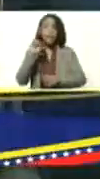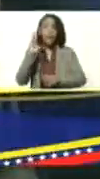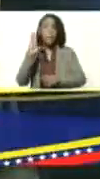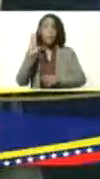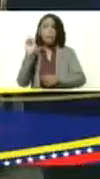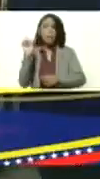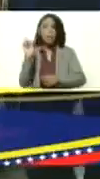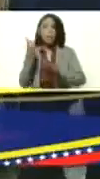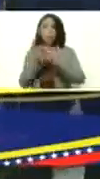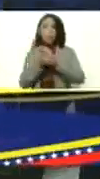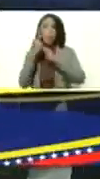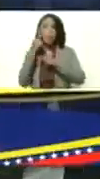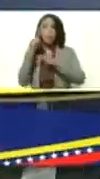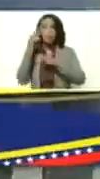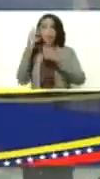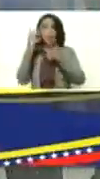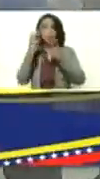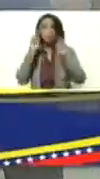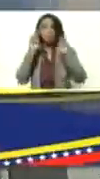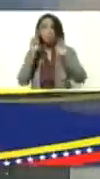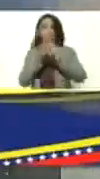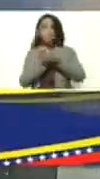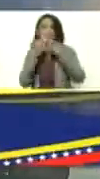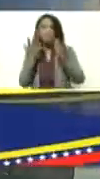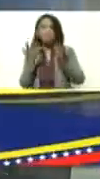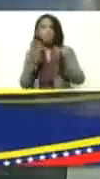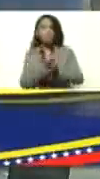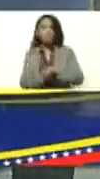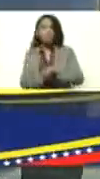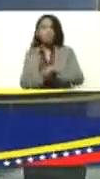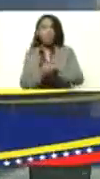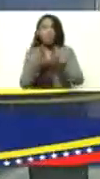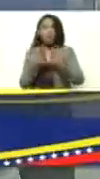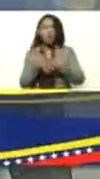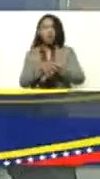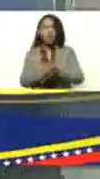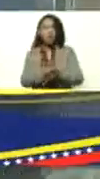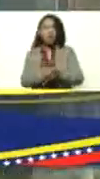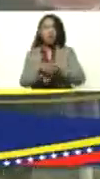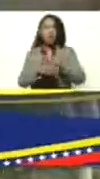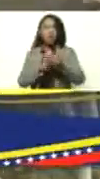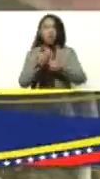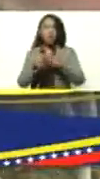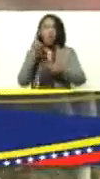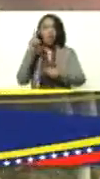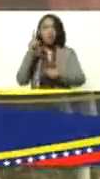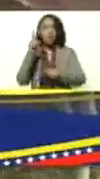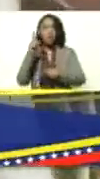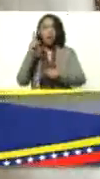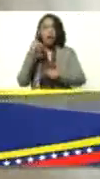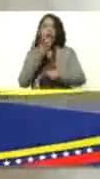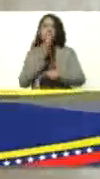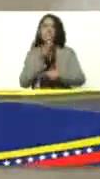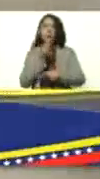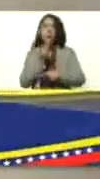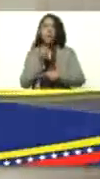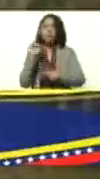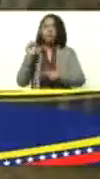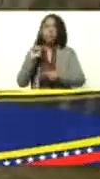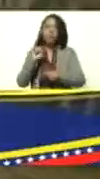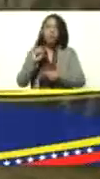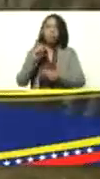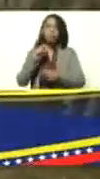Esa raza fue producto de un cruzamiento que se hizo en Israel, ¿correcto? Correcto. Es la